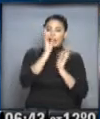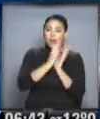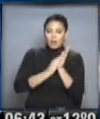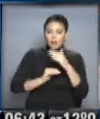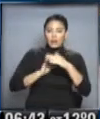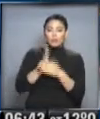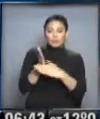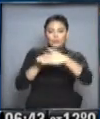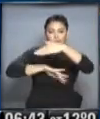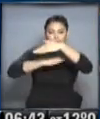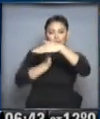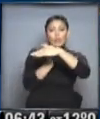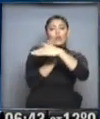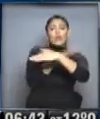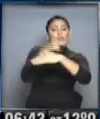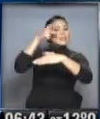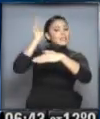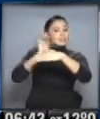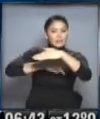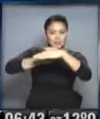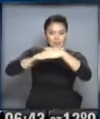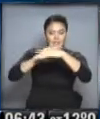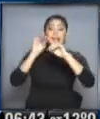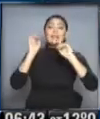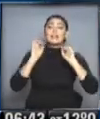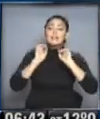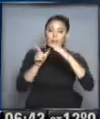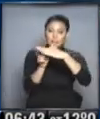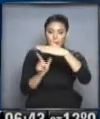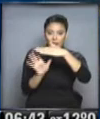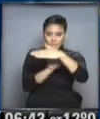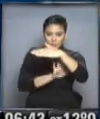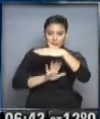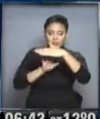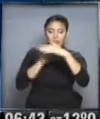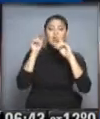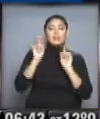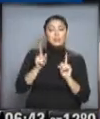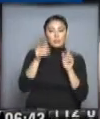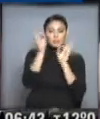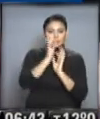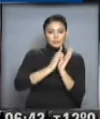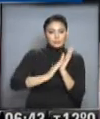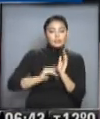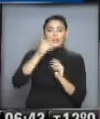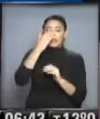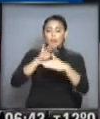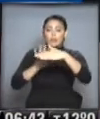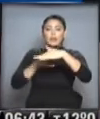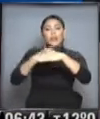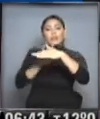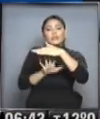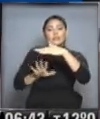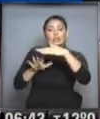región cordillerana y las nevadas también se van a extender hacia la estepa patagónica, hacia la zona de las mesetas también, hacia el este se van a registrar